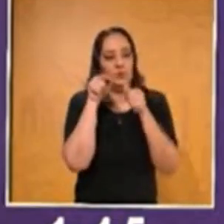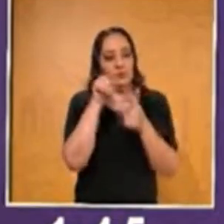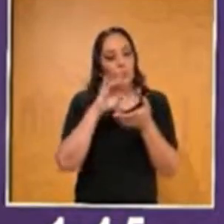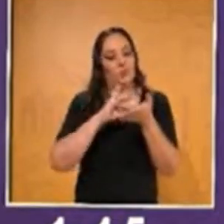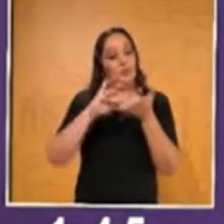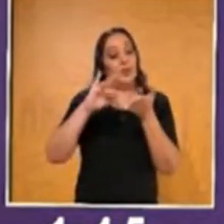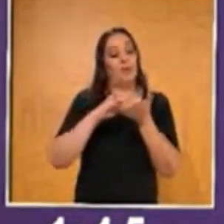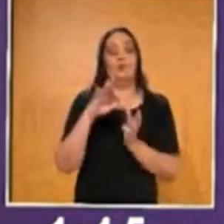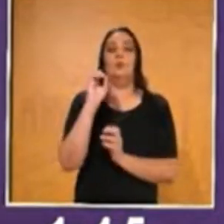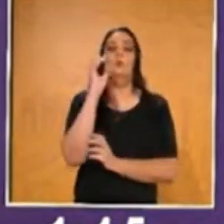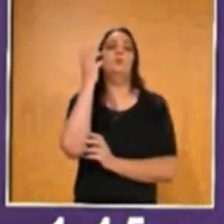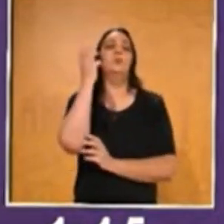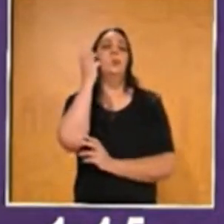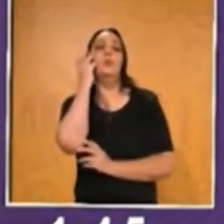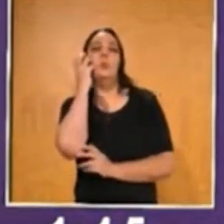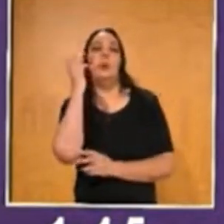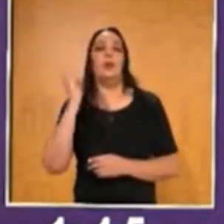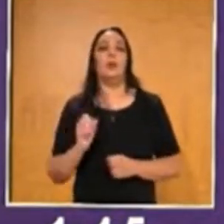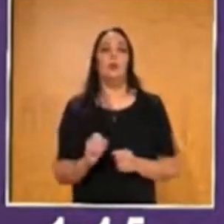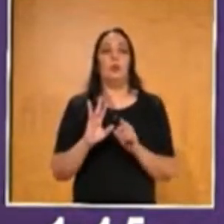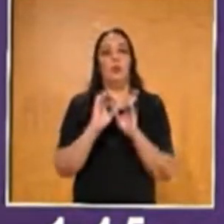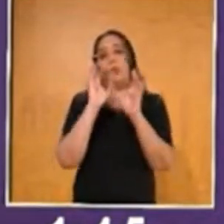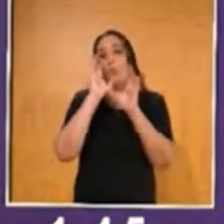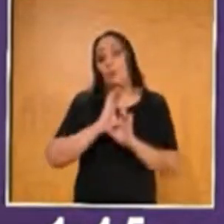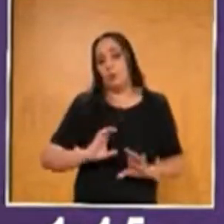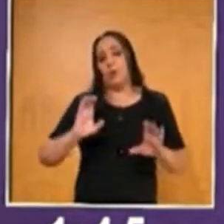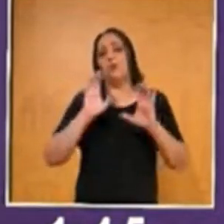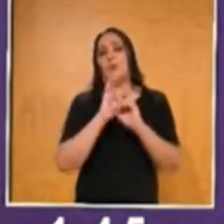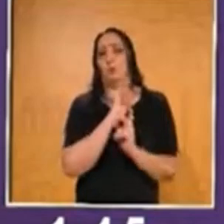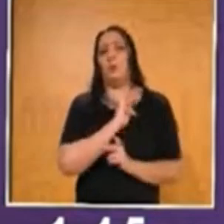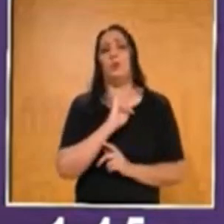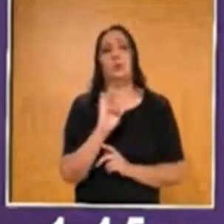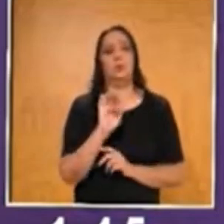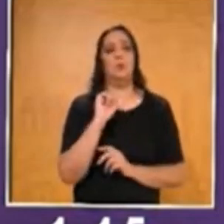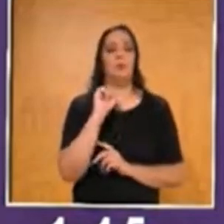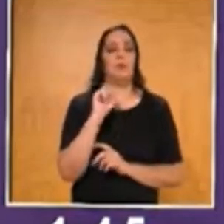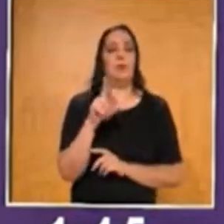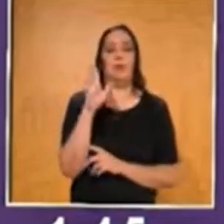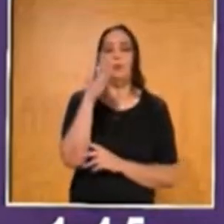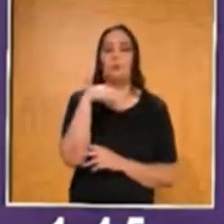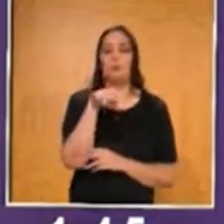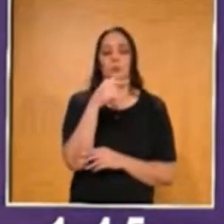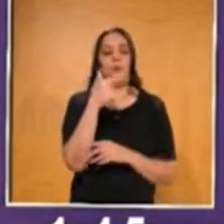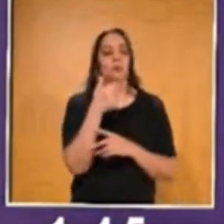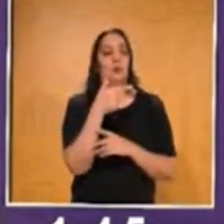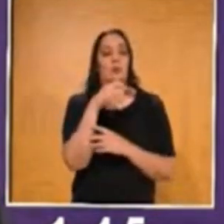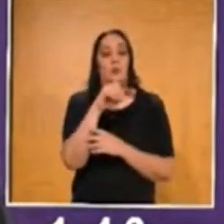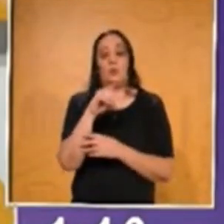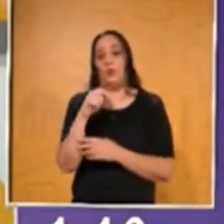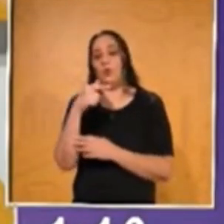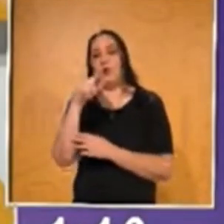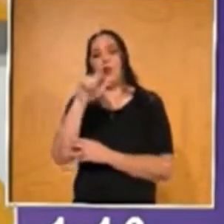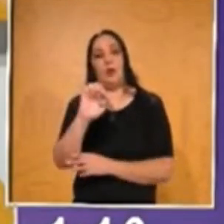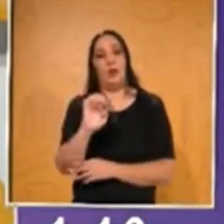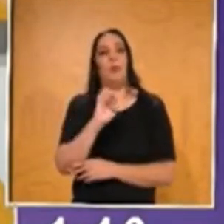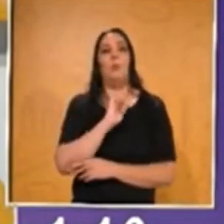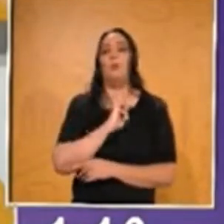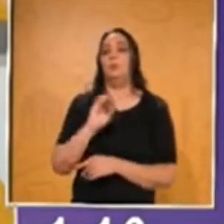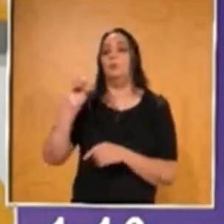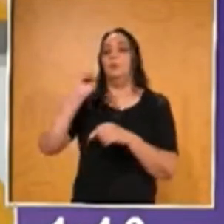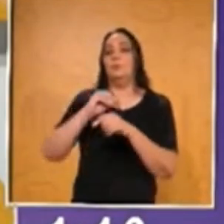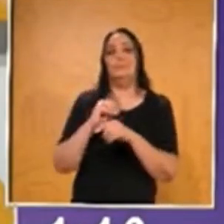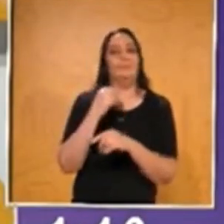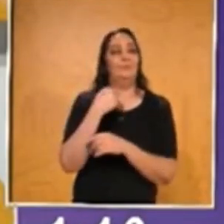móvil, ya sea un celular, tablet o incluso computadora, en el buscador de Google, ahí le vas a poner